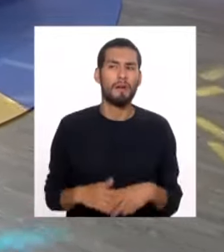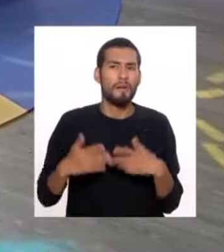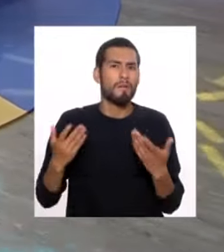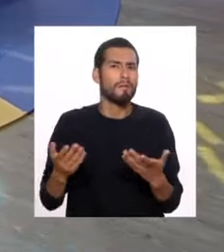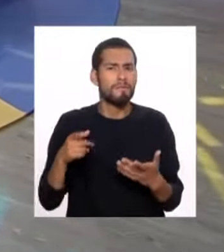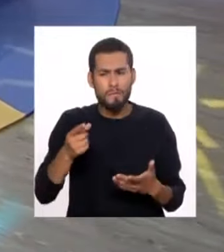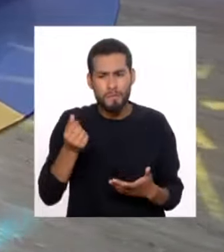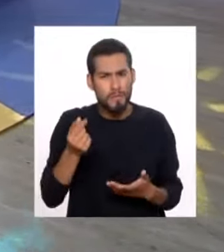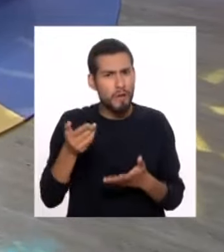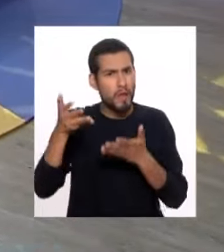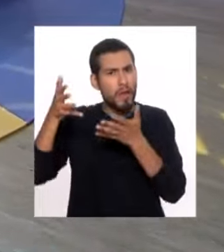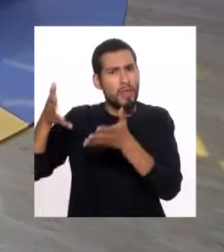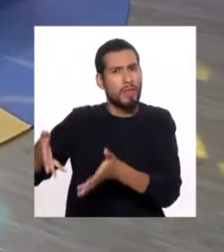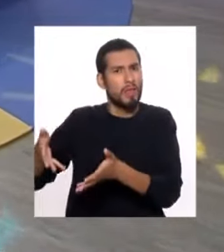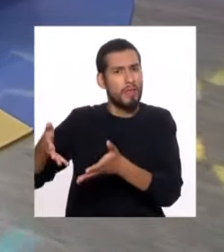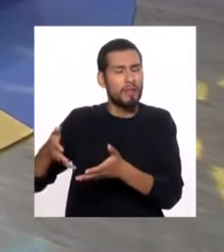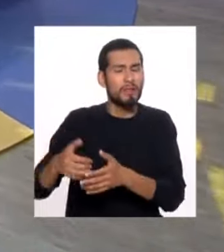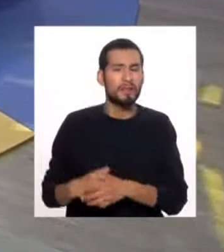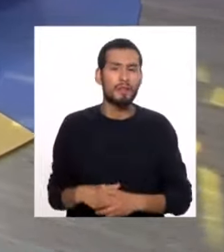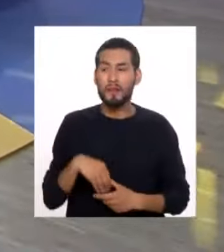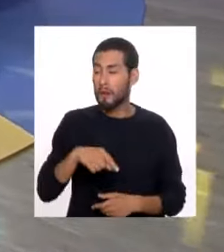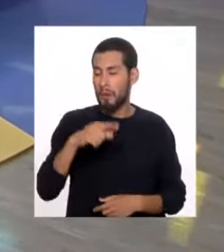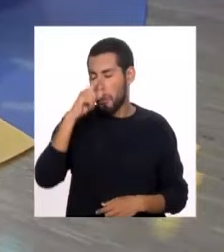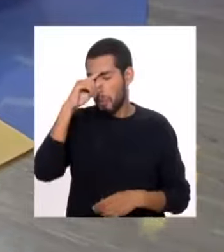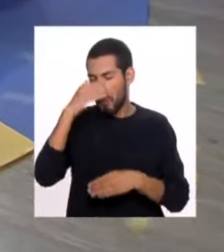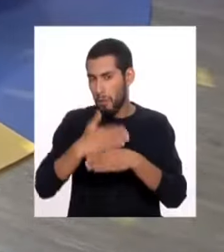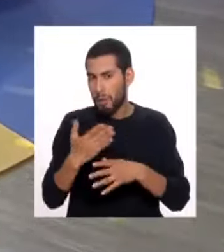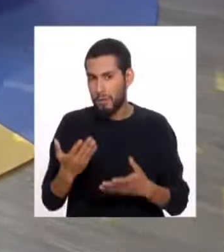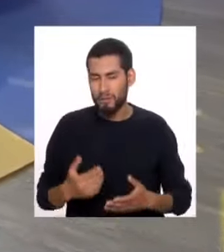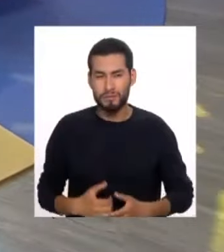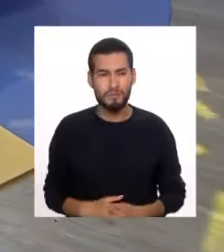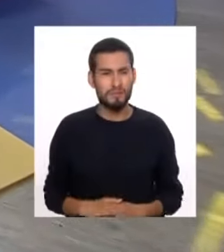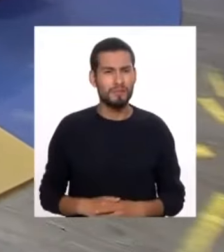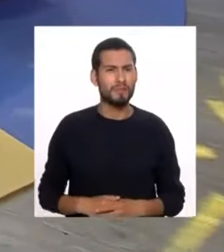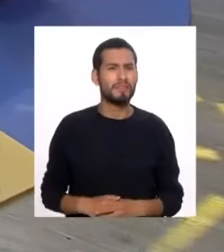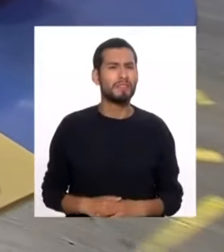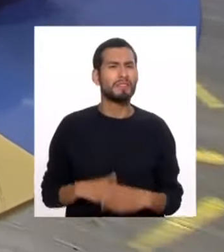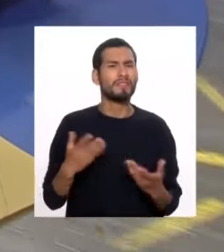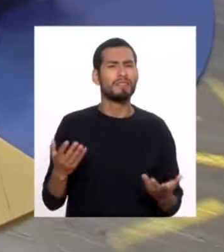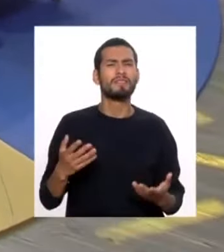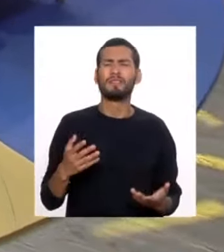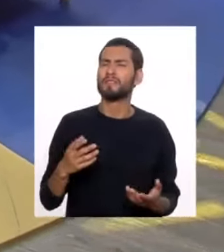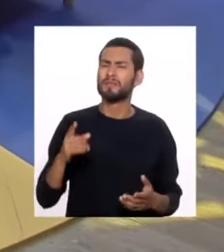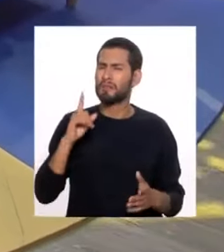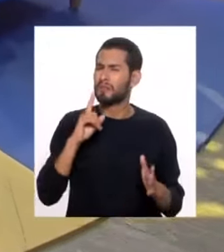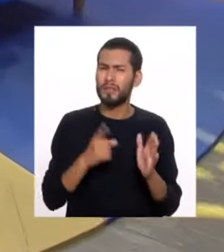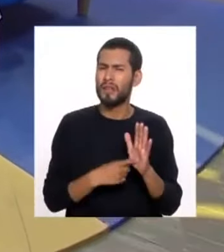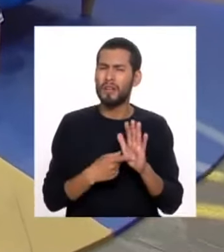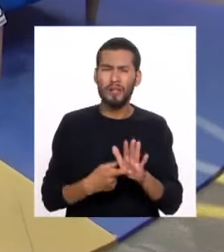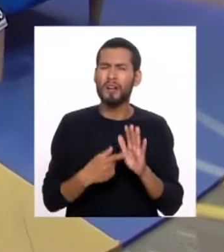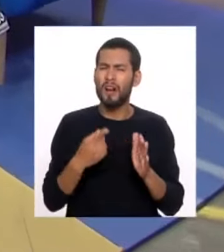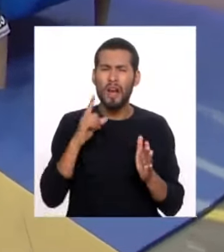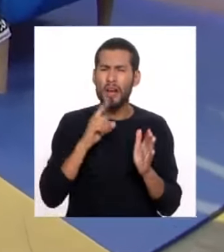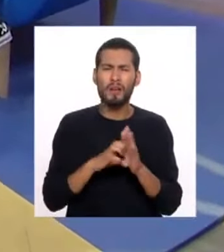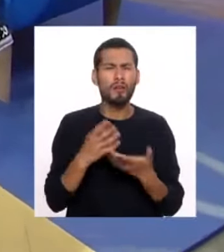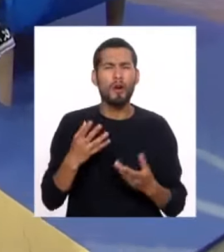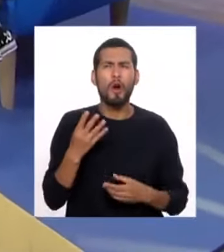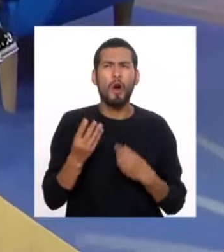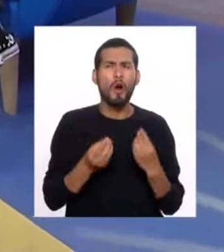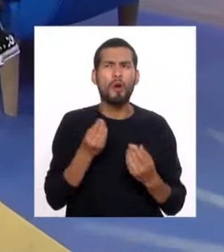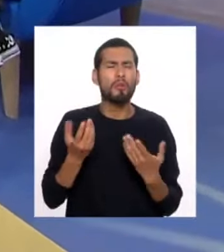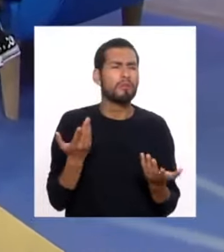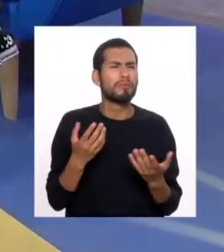¿qué pasa? Esa plata está ahí y el contribuyente no sabe. Y ahora, y por ejemplo, ¿cómo saber si es que